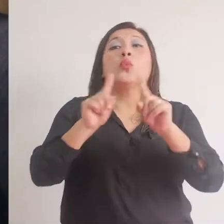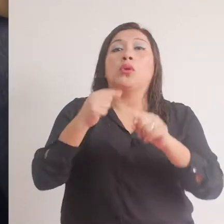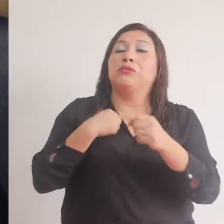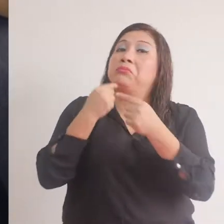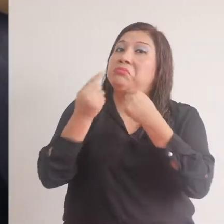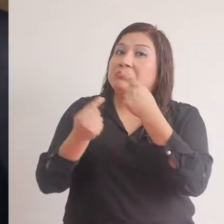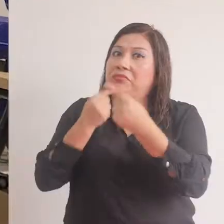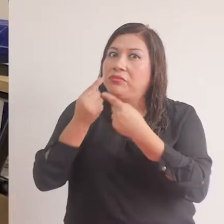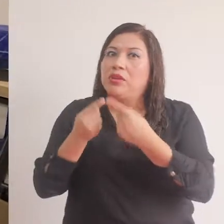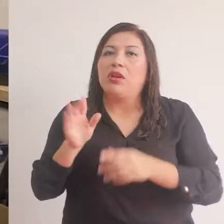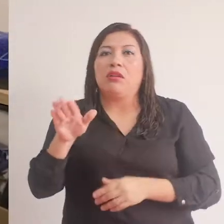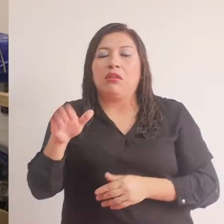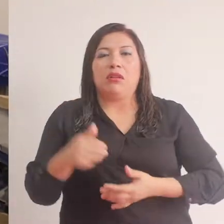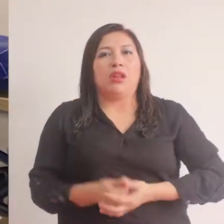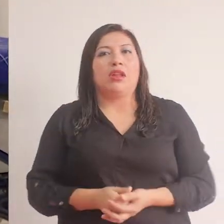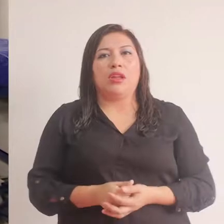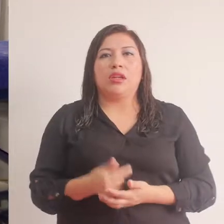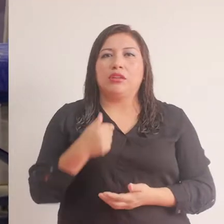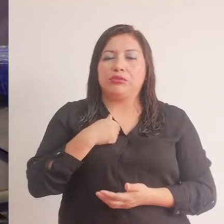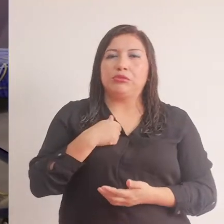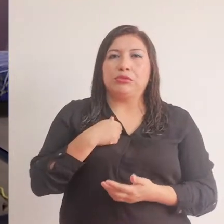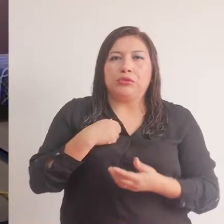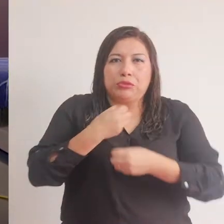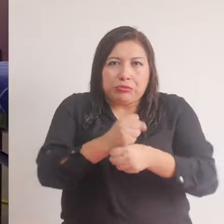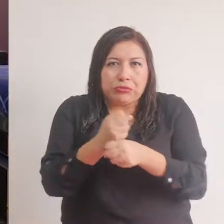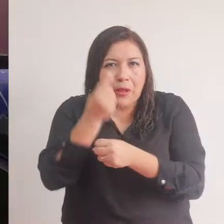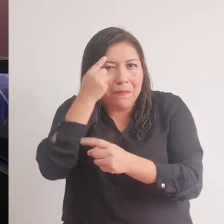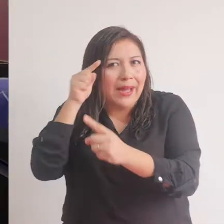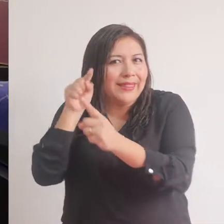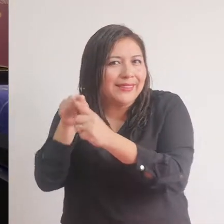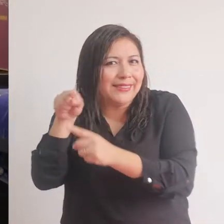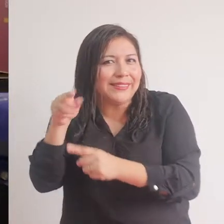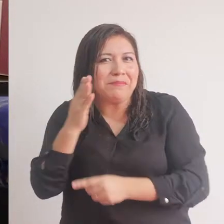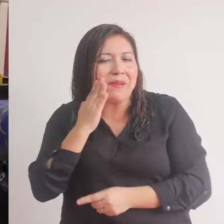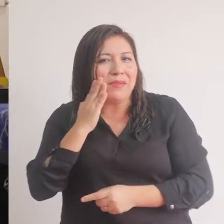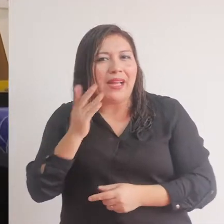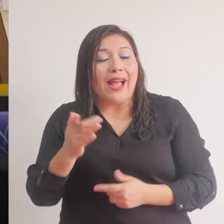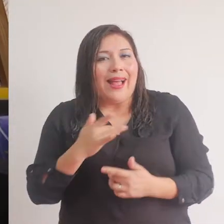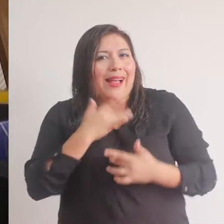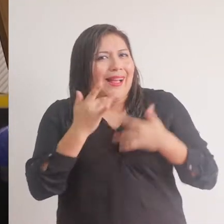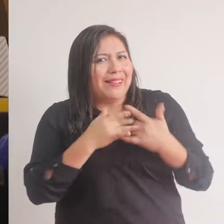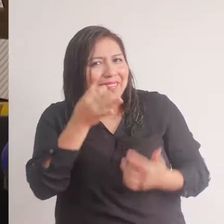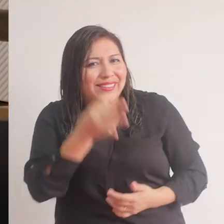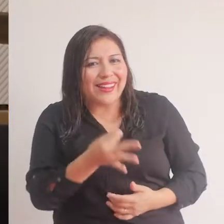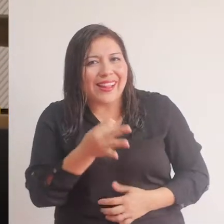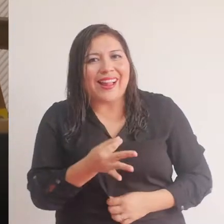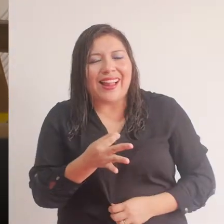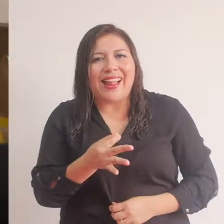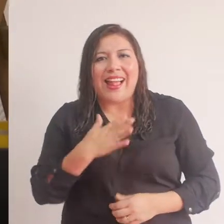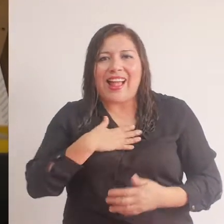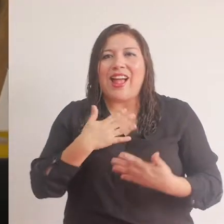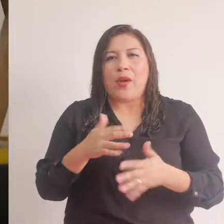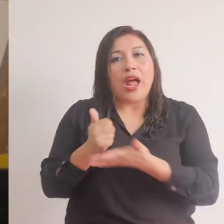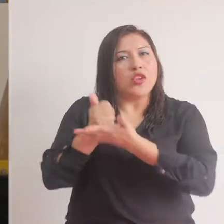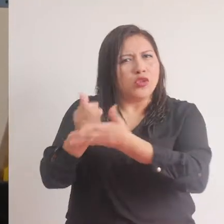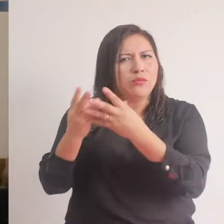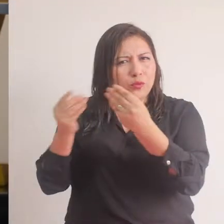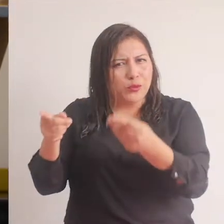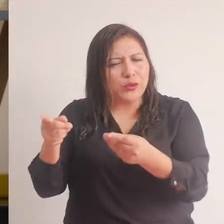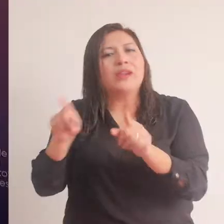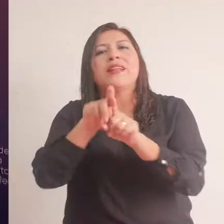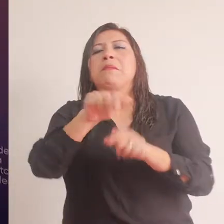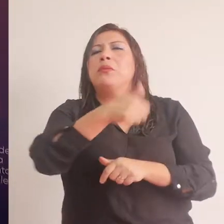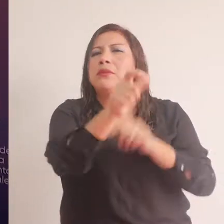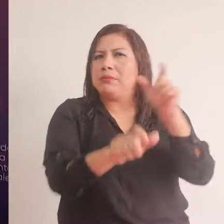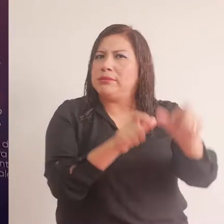Cuando yo le conté que estaba haciendo algo inspirado en ella, ella se emocionó mucho porque me dijo que no solamente le iba a ayudar a ella, sino